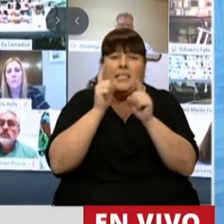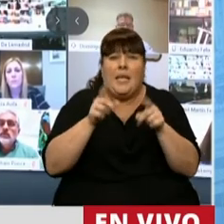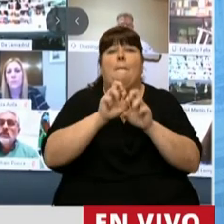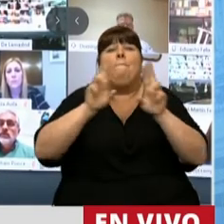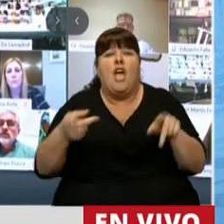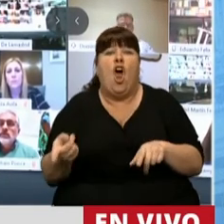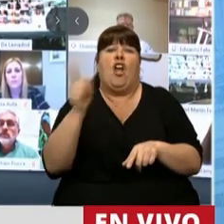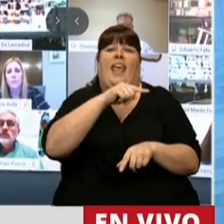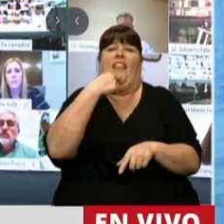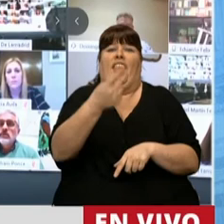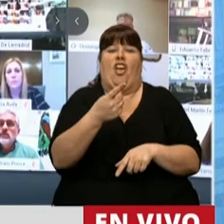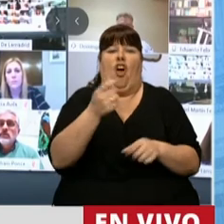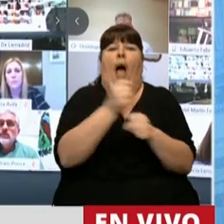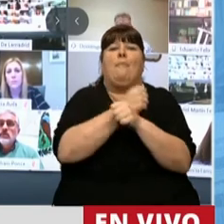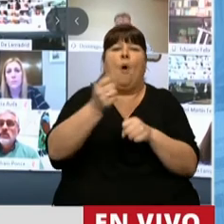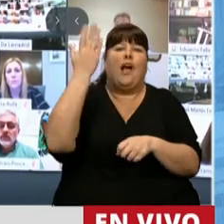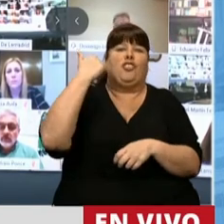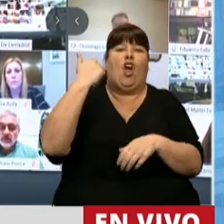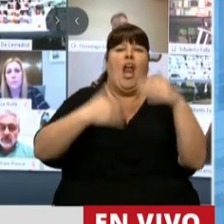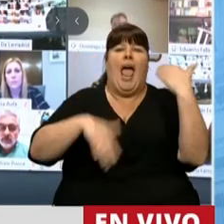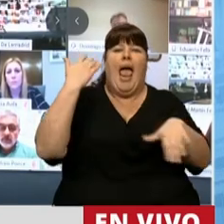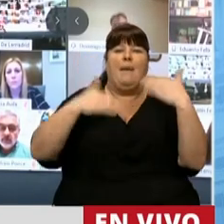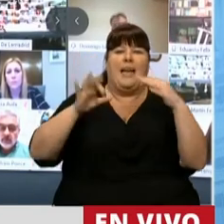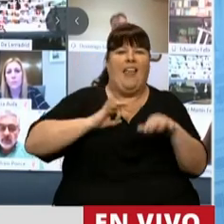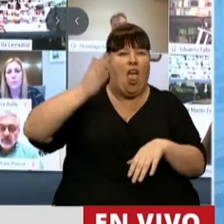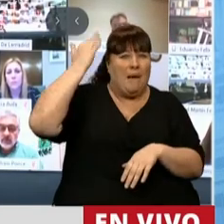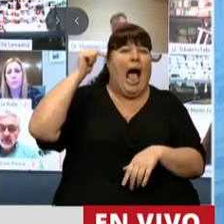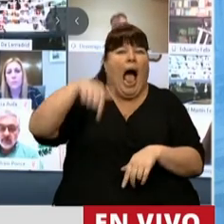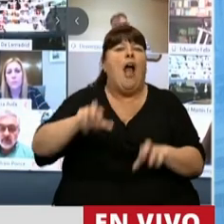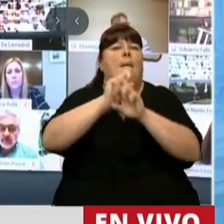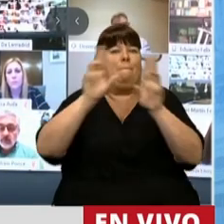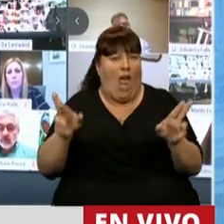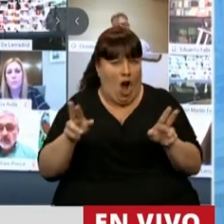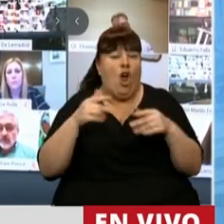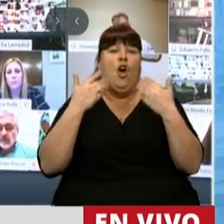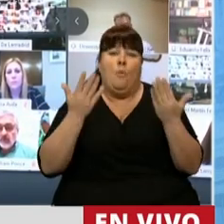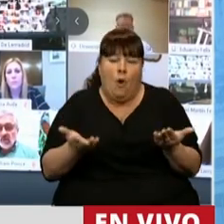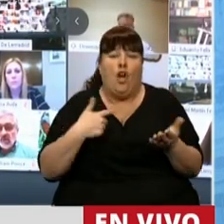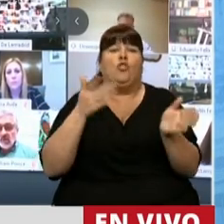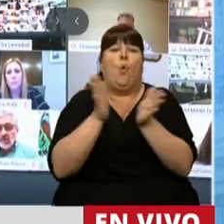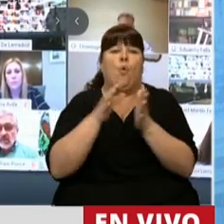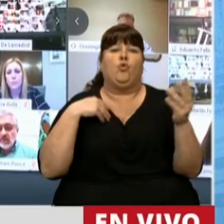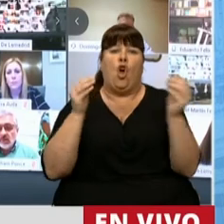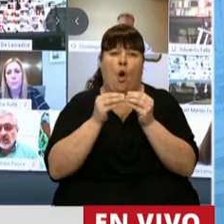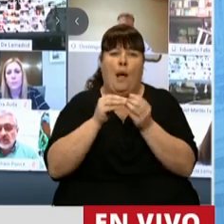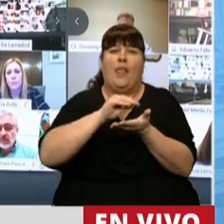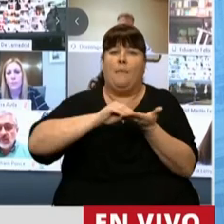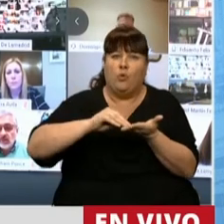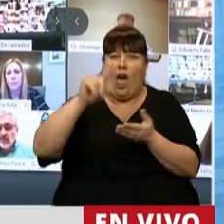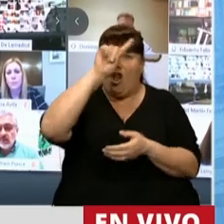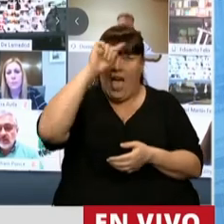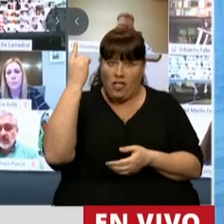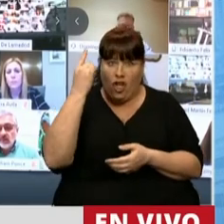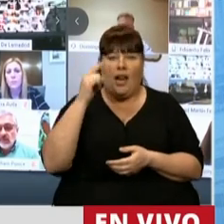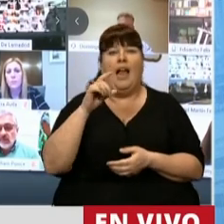peor que el que justificó la aprobación de la emergencia el año pasado. En el mismo sentido, junto a mis compañeros diputados